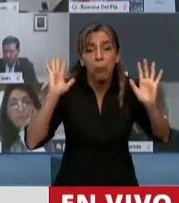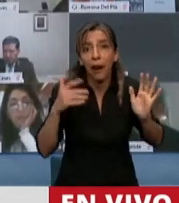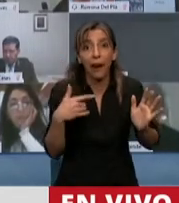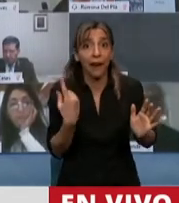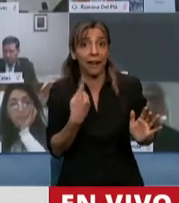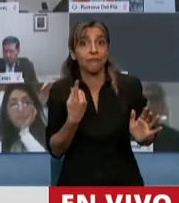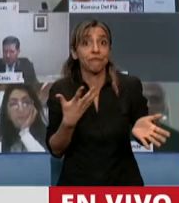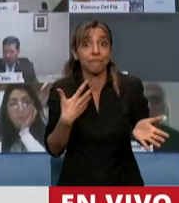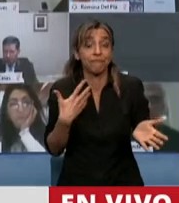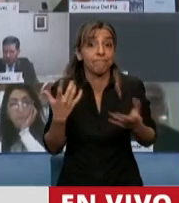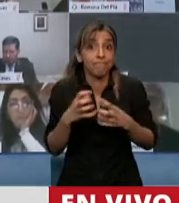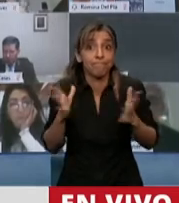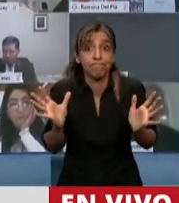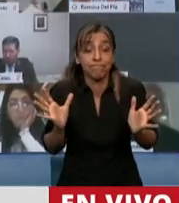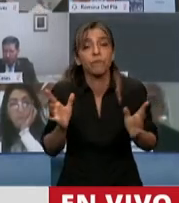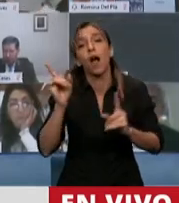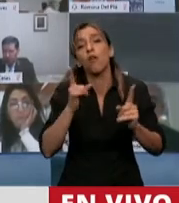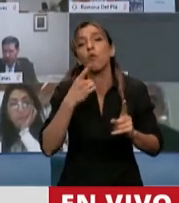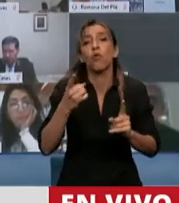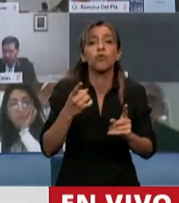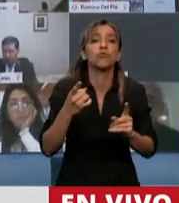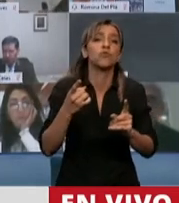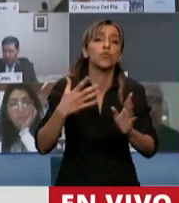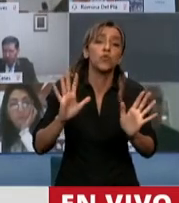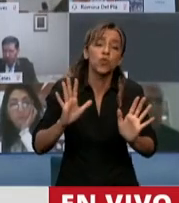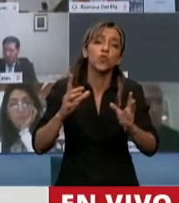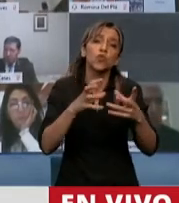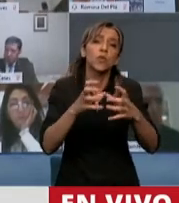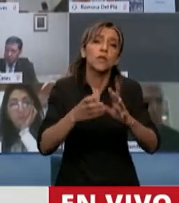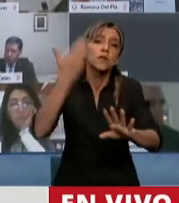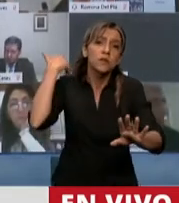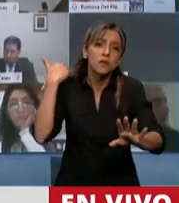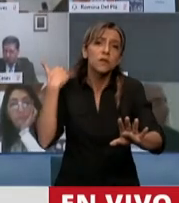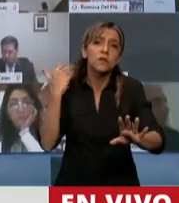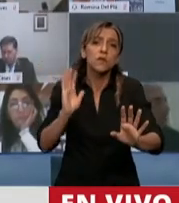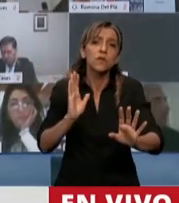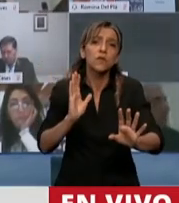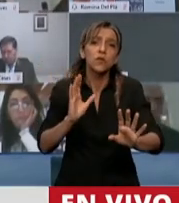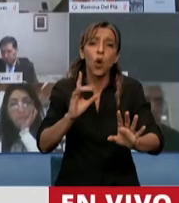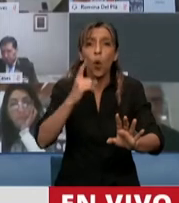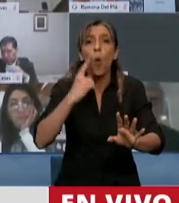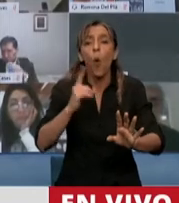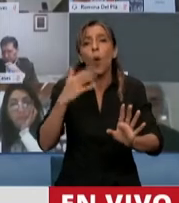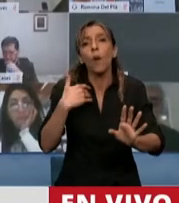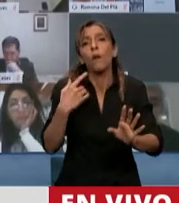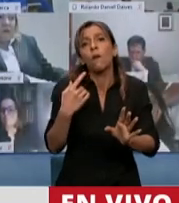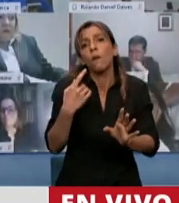de que la sesión pasada la quisieron tratar. Eso sí no tenía consenso, porque se quería tratar